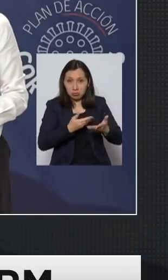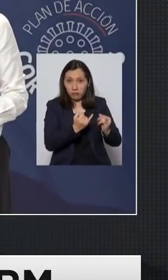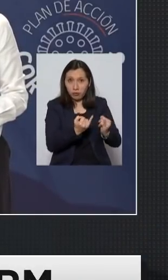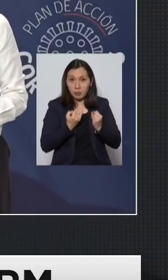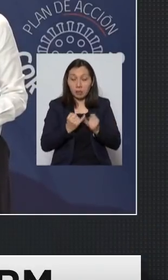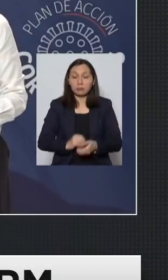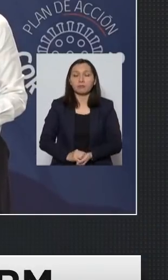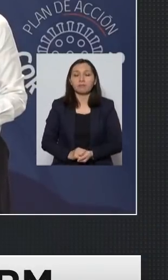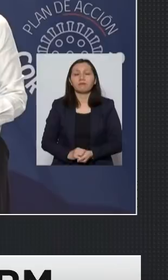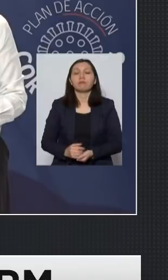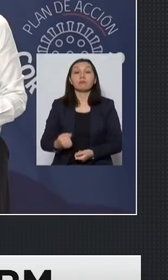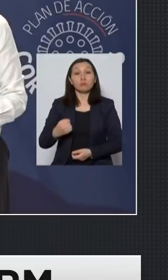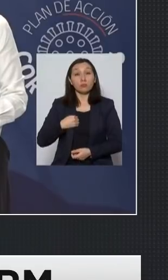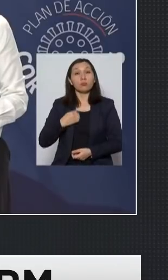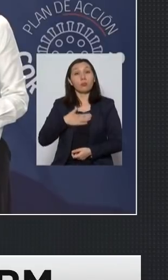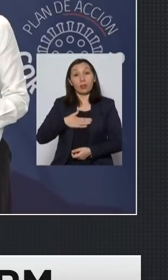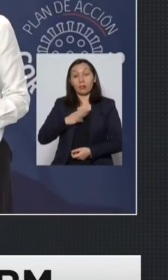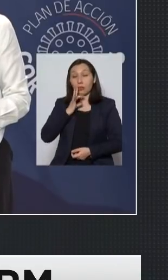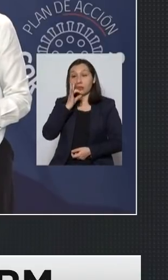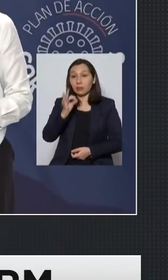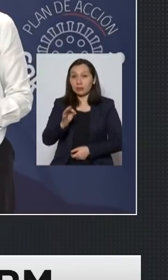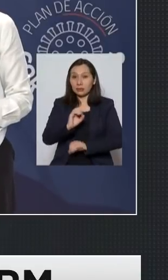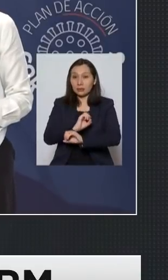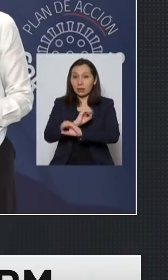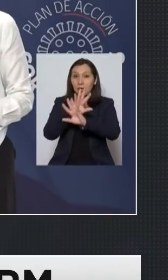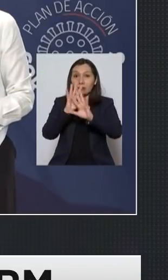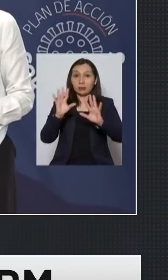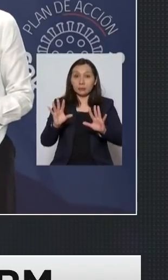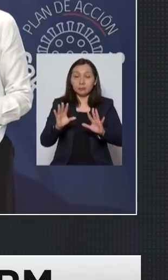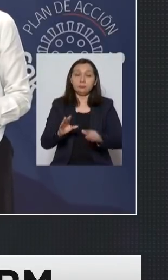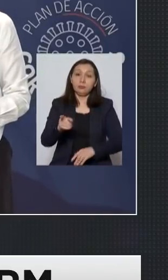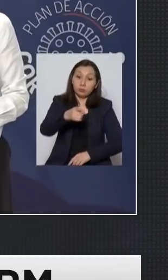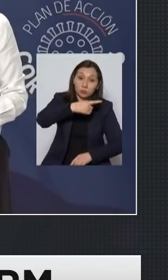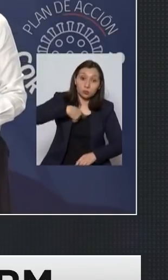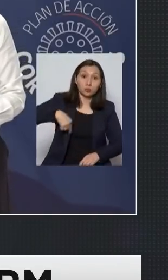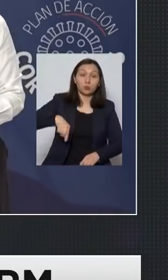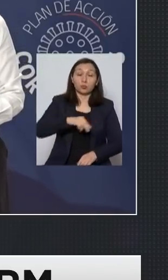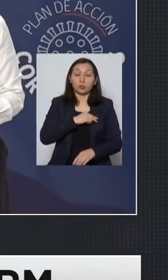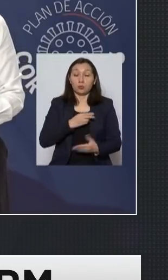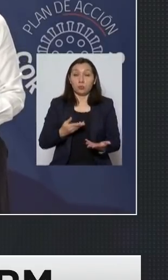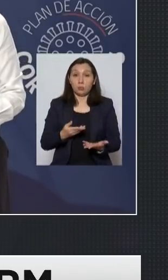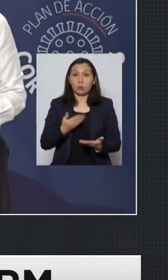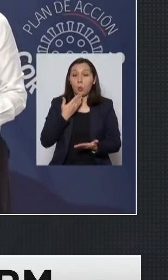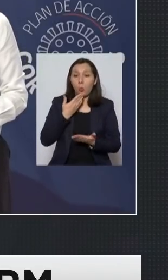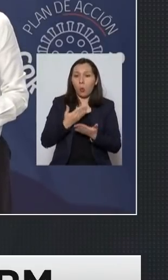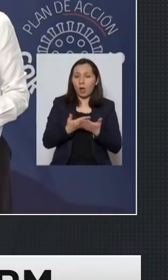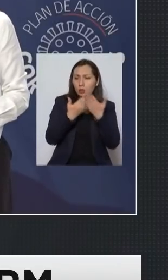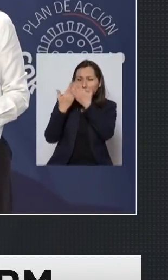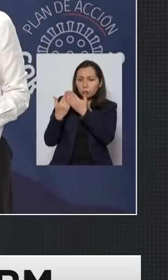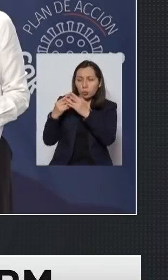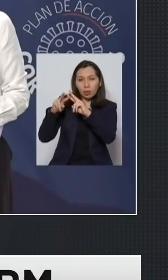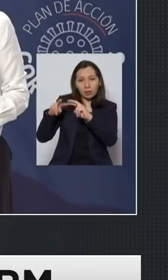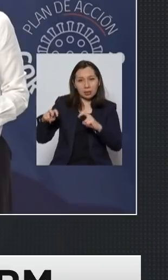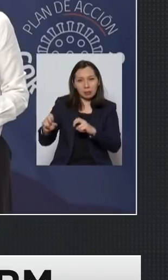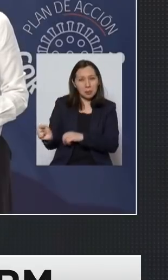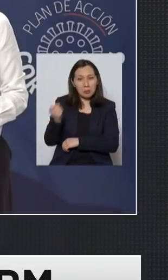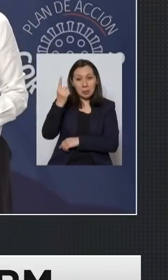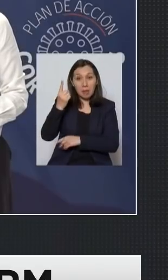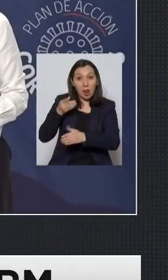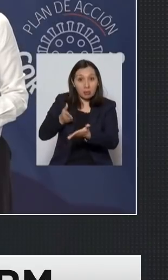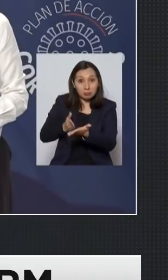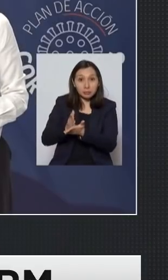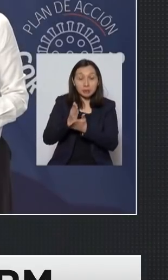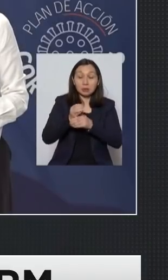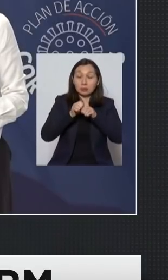lo que quiero decir claramente es que nosotros cuando analizamos este tema al principio de la